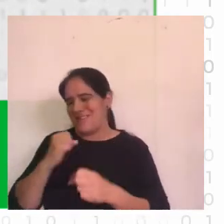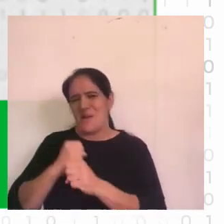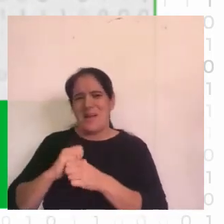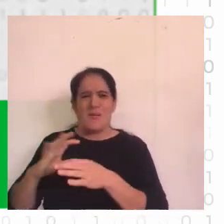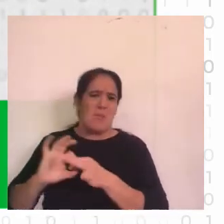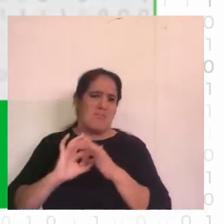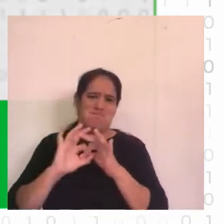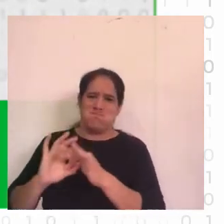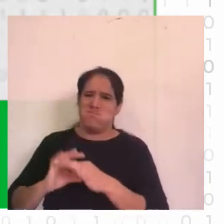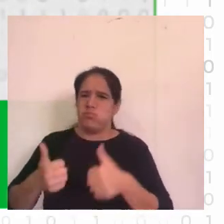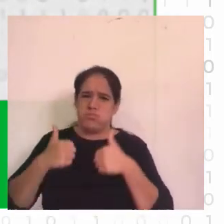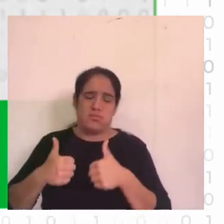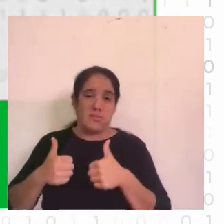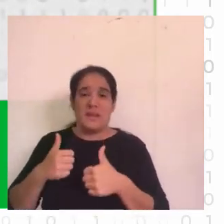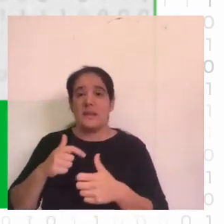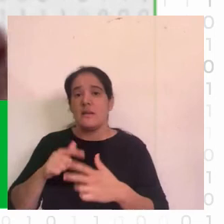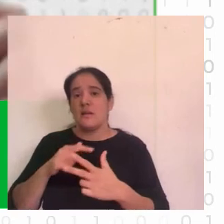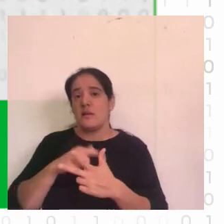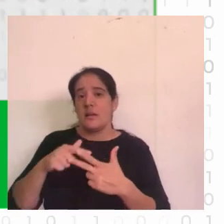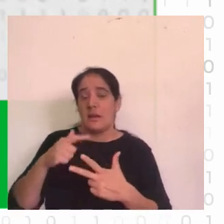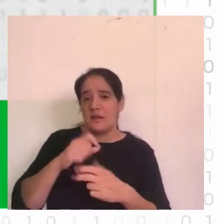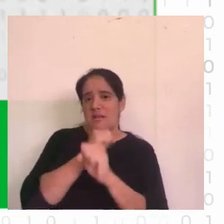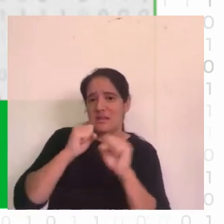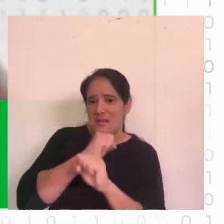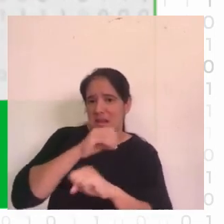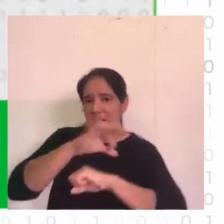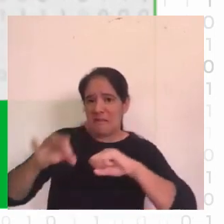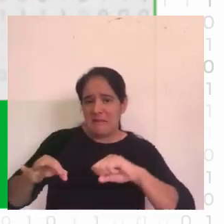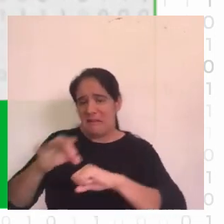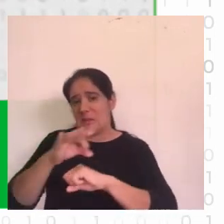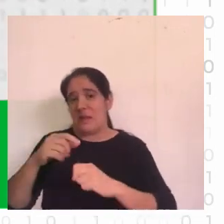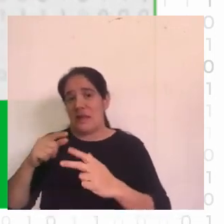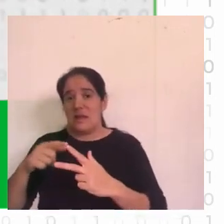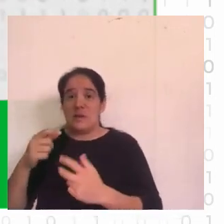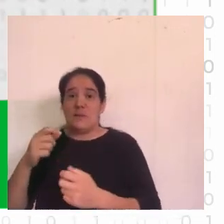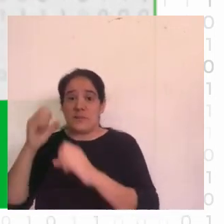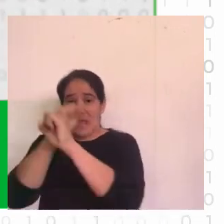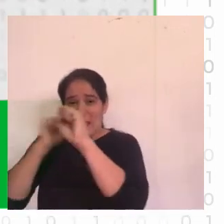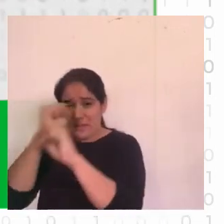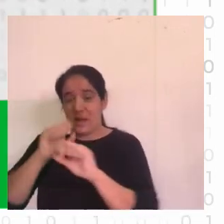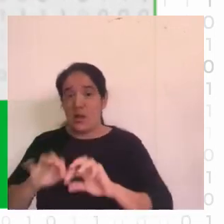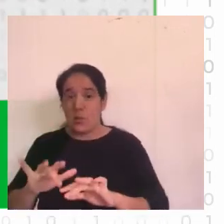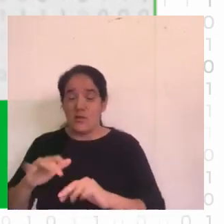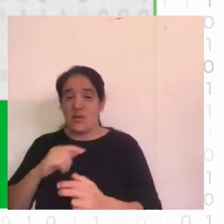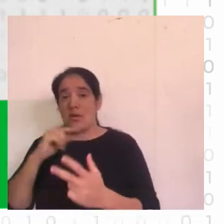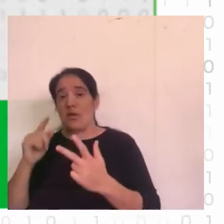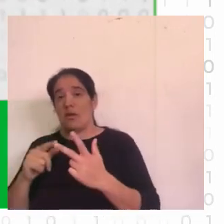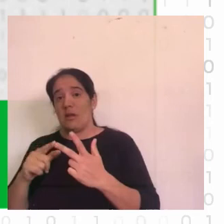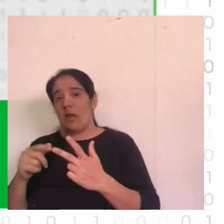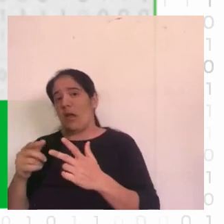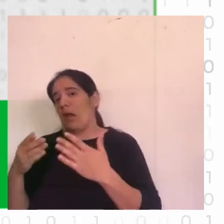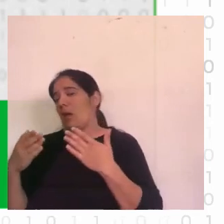diversas en diversas áreas los tres un diseñador industrial un ingeniero de computación bueno Marta con contactos consultora